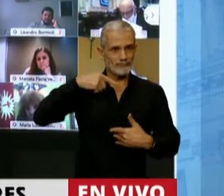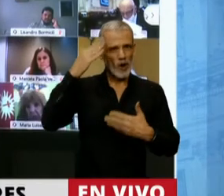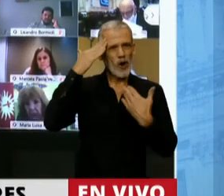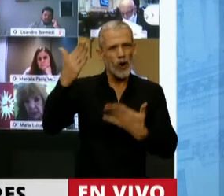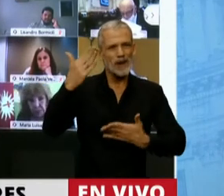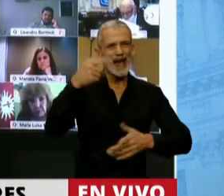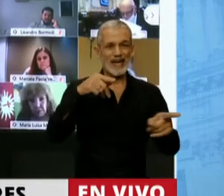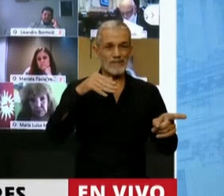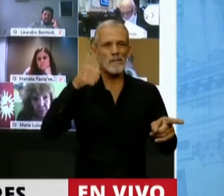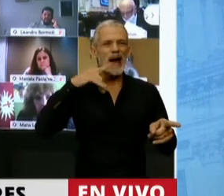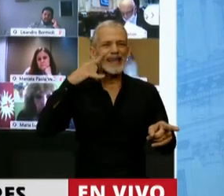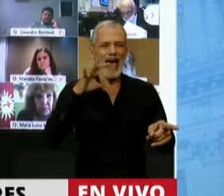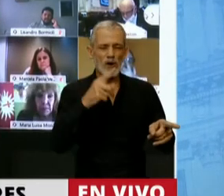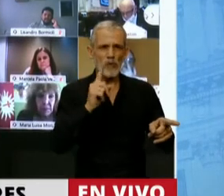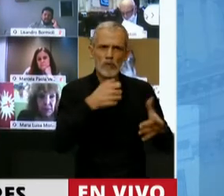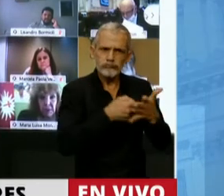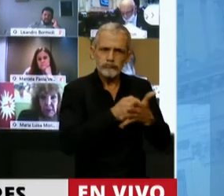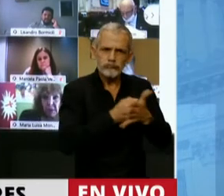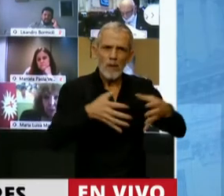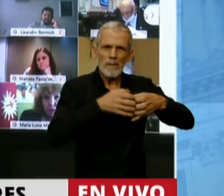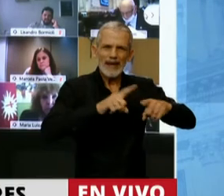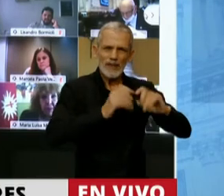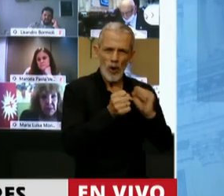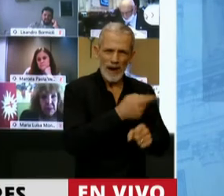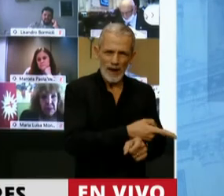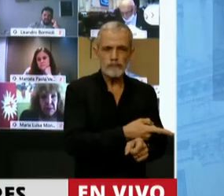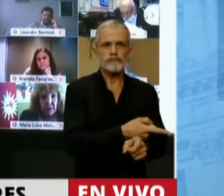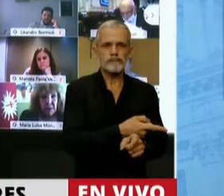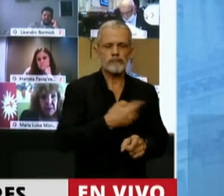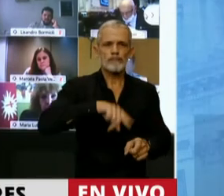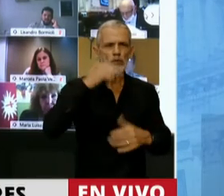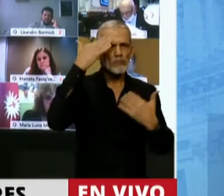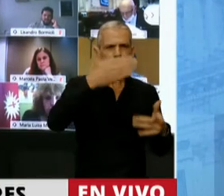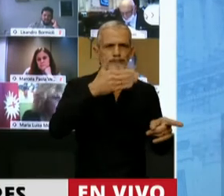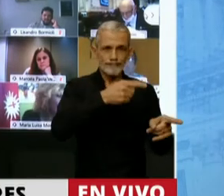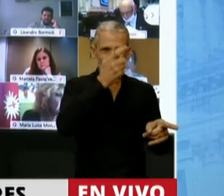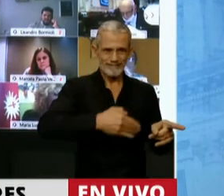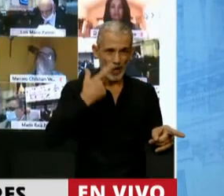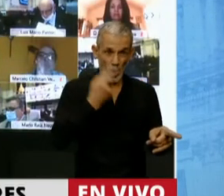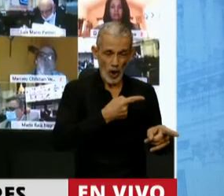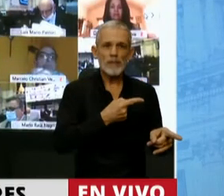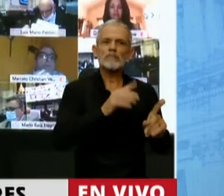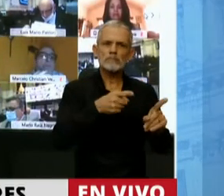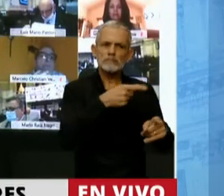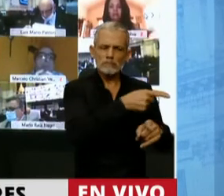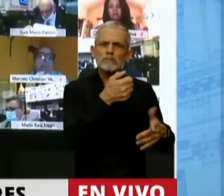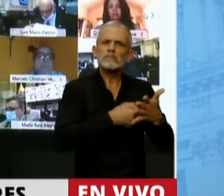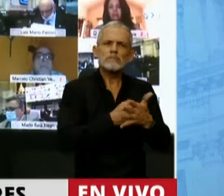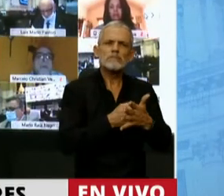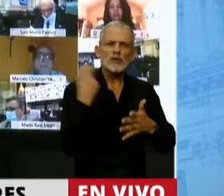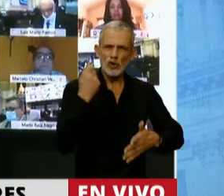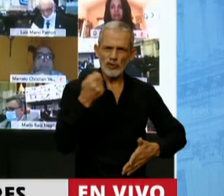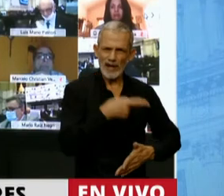a Mariano, militante del Partido Obrero, cuando homenajeamos a un militante socialista.